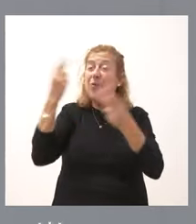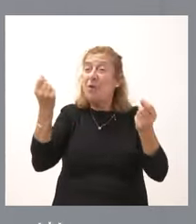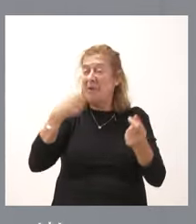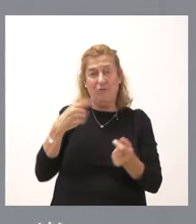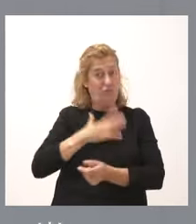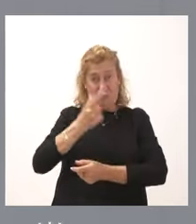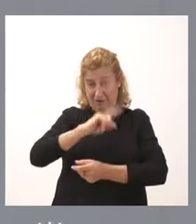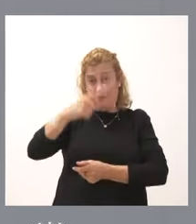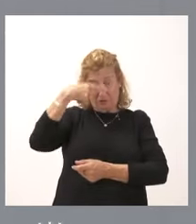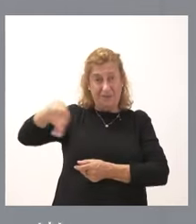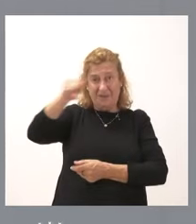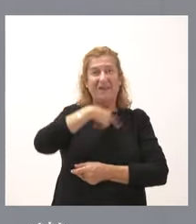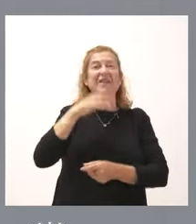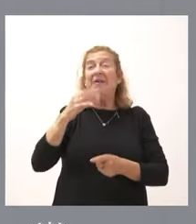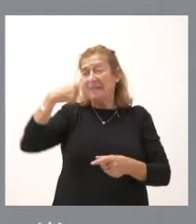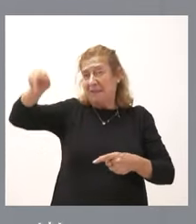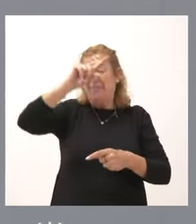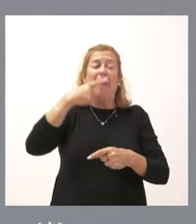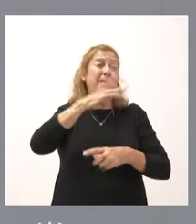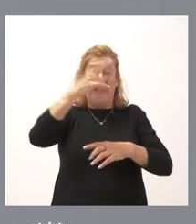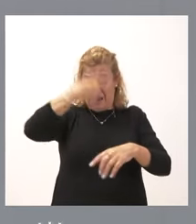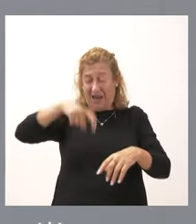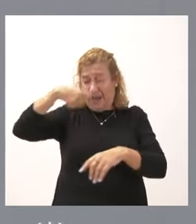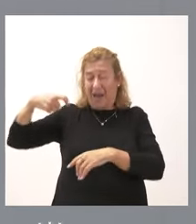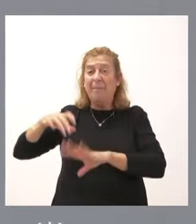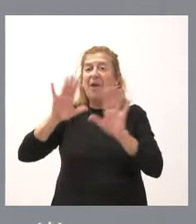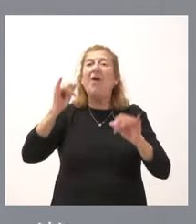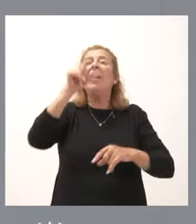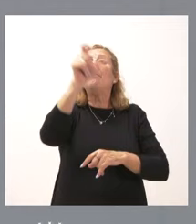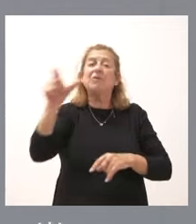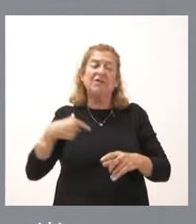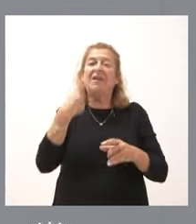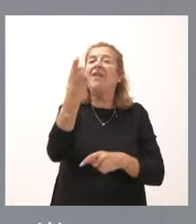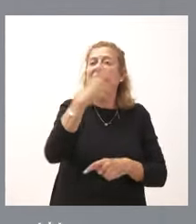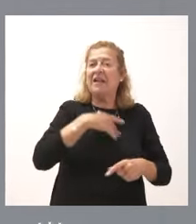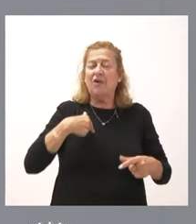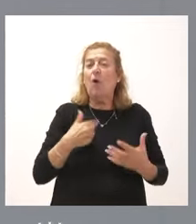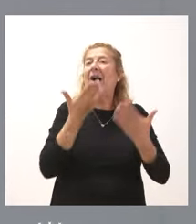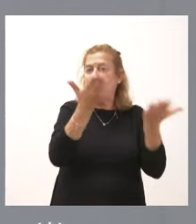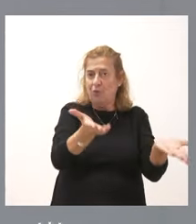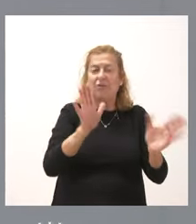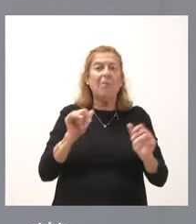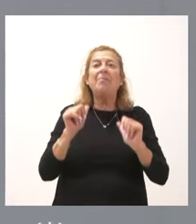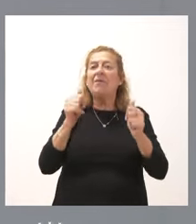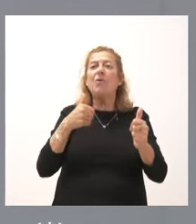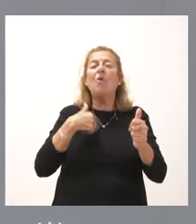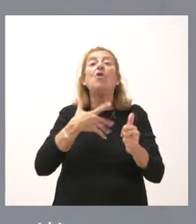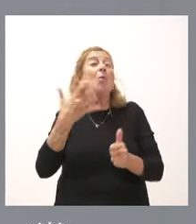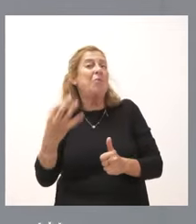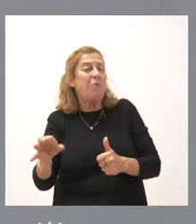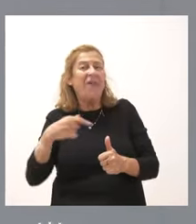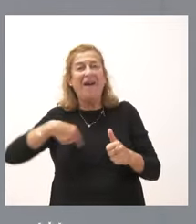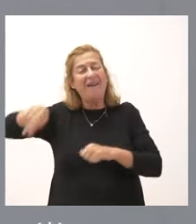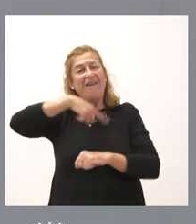al contrario. Sé que a veces somos criticados por ello, pero también es verdad que hay personas que lo necesitan y queremos ayudarles. Y, por tanto, en principio, a medida en que podamos, nuestra